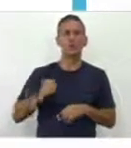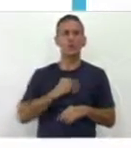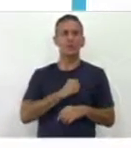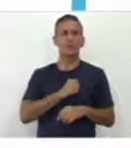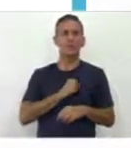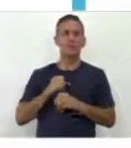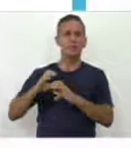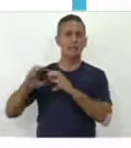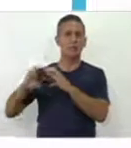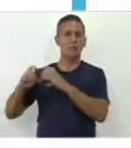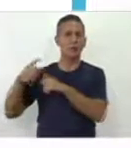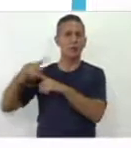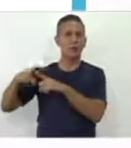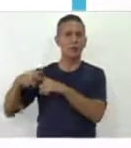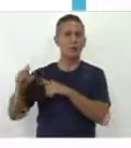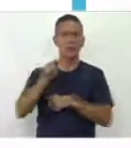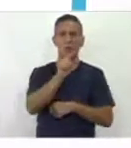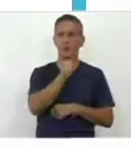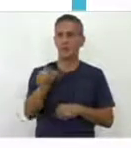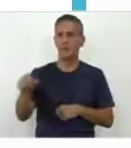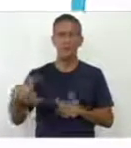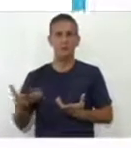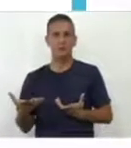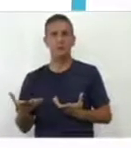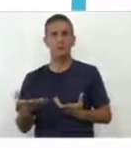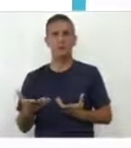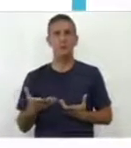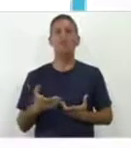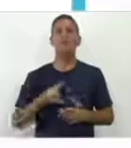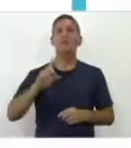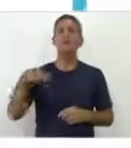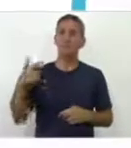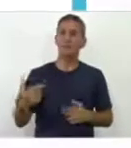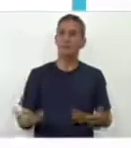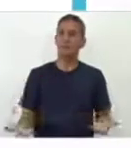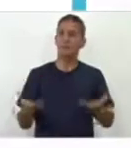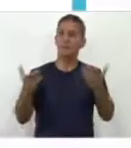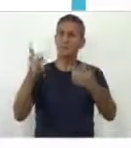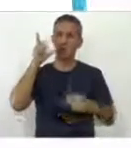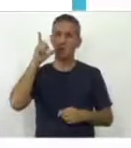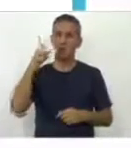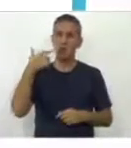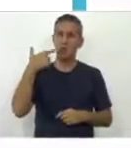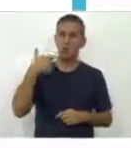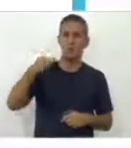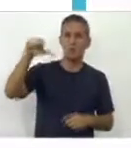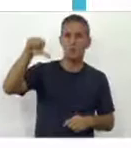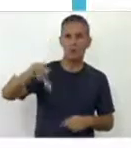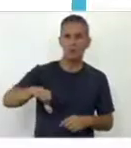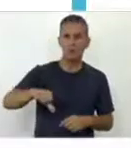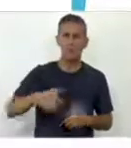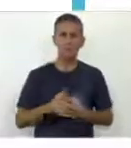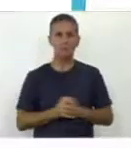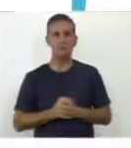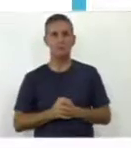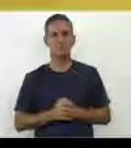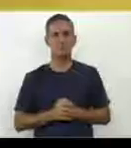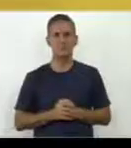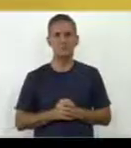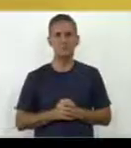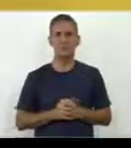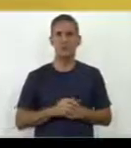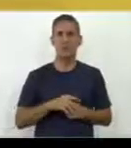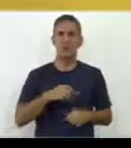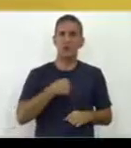consabida consecuencia para el desarrollo del lenguaje. Entonces, mi interés no es satanizar los